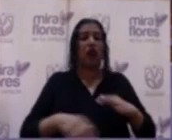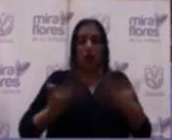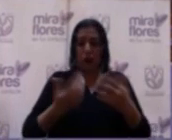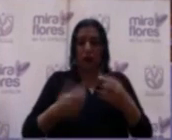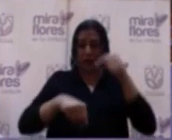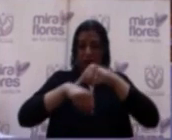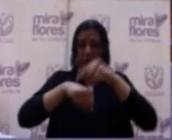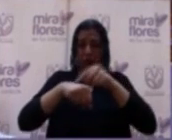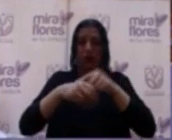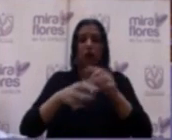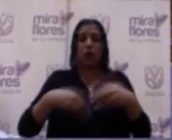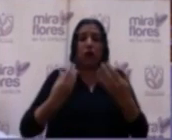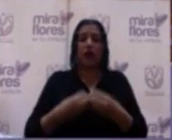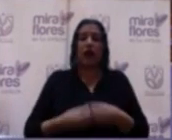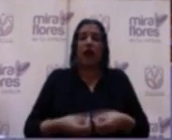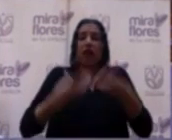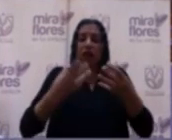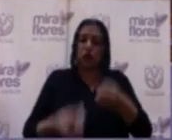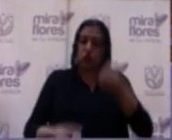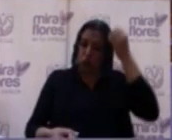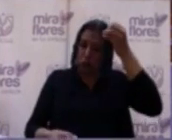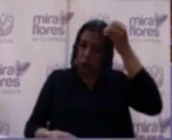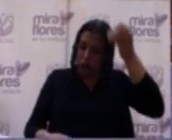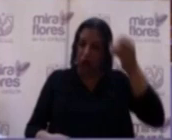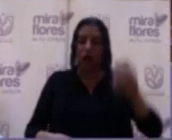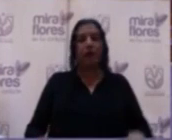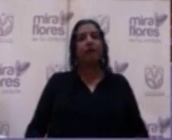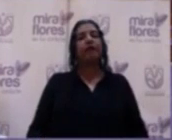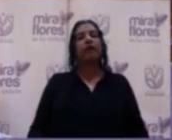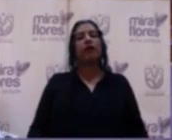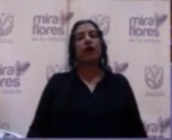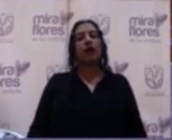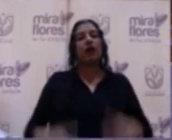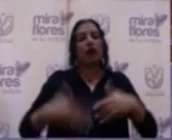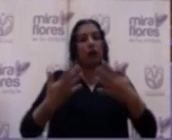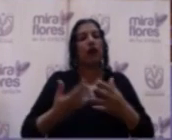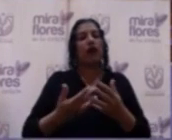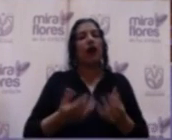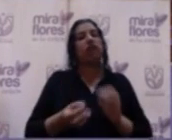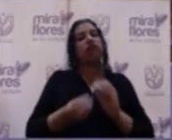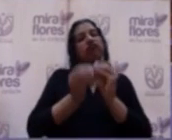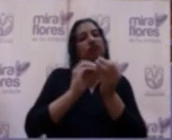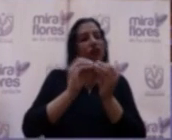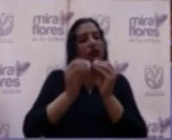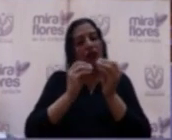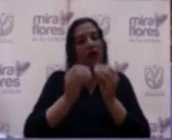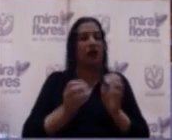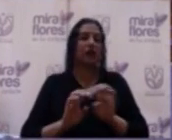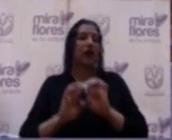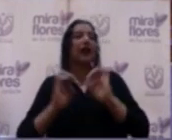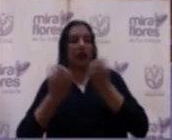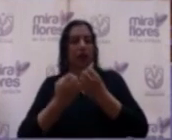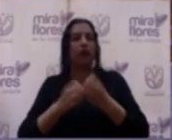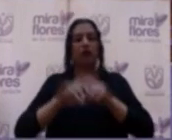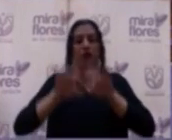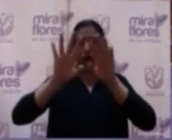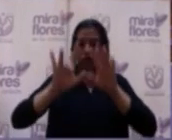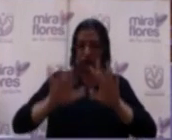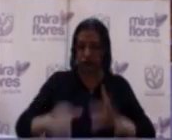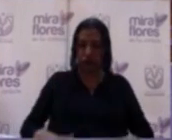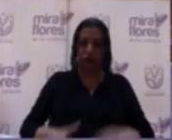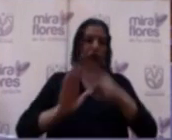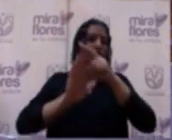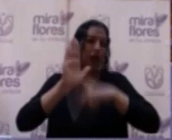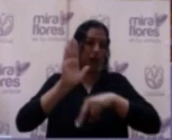oportuno expresarse la opinión correspondiente y pueda reconsiderar el equipo que esté elaborando la norma, el